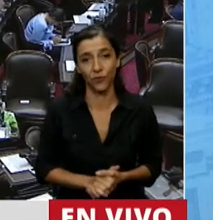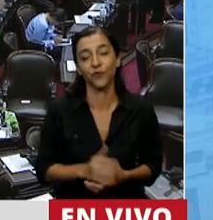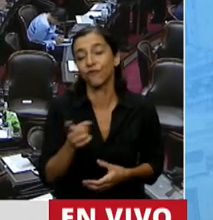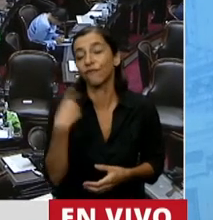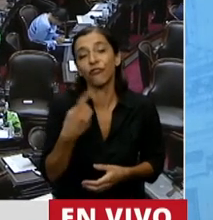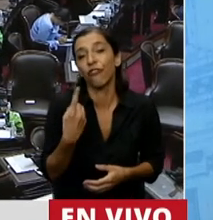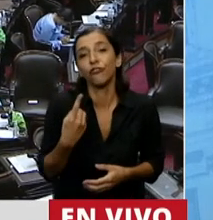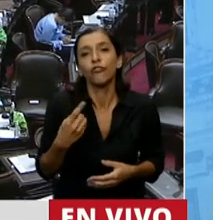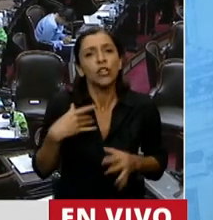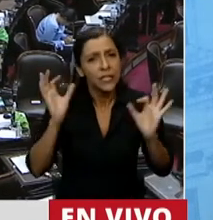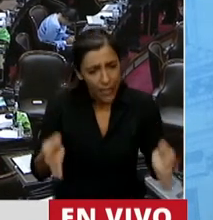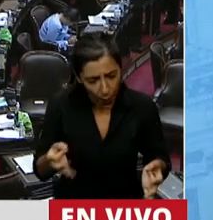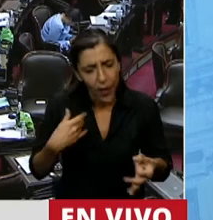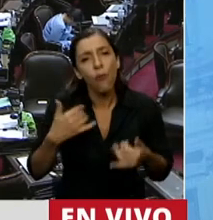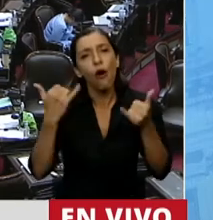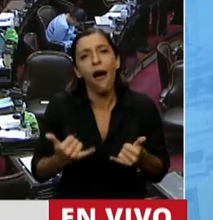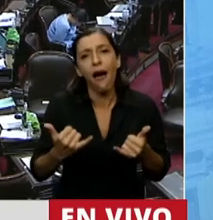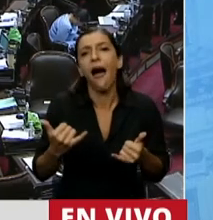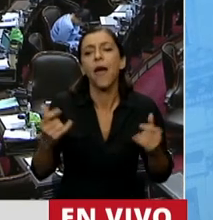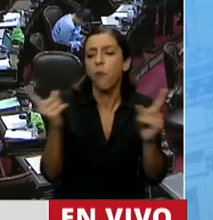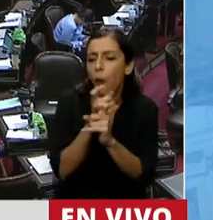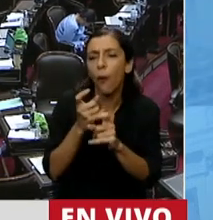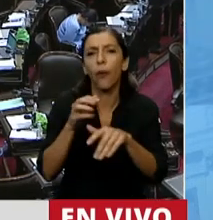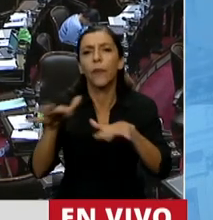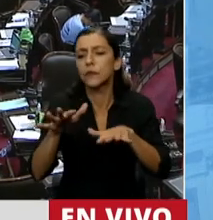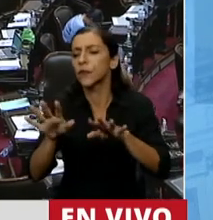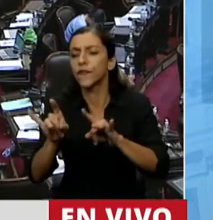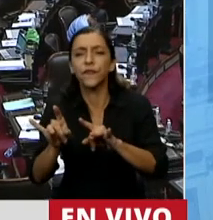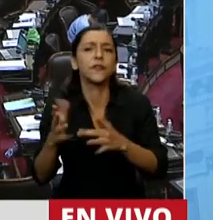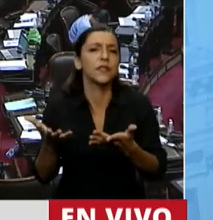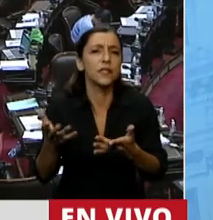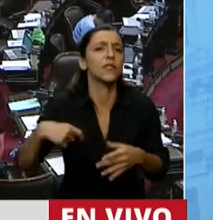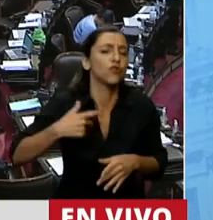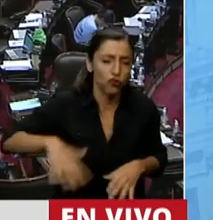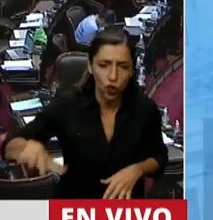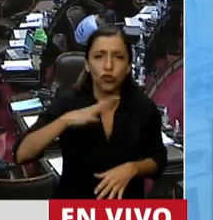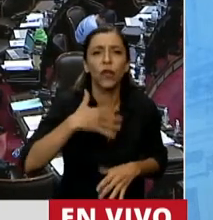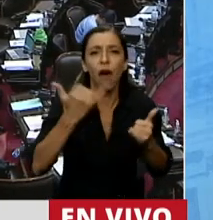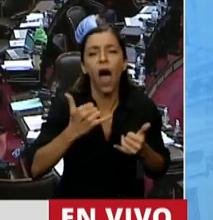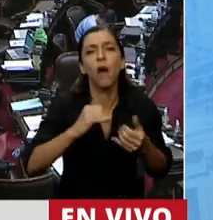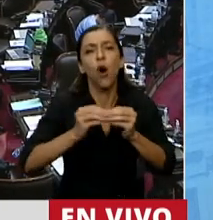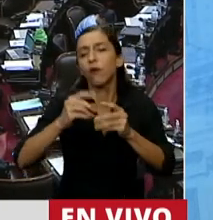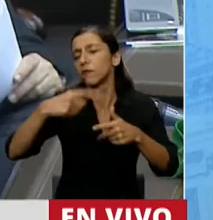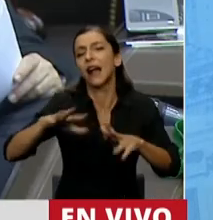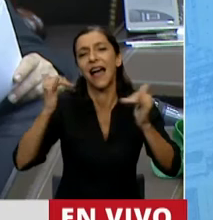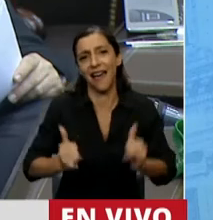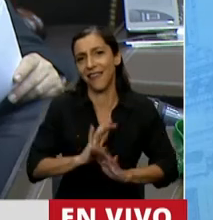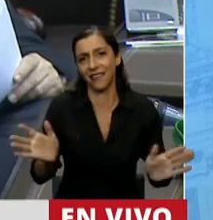dificultades a las que nos sometemos como personas, como sociedad y como pueblo de una nación.